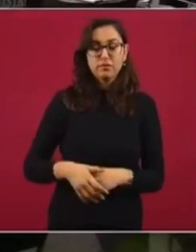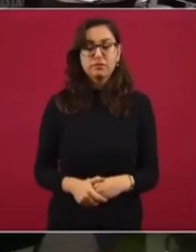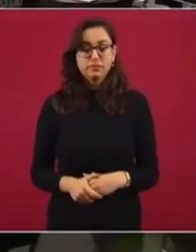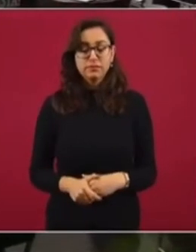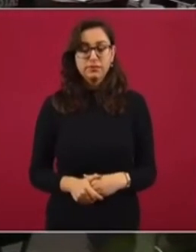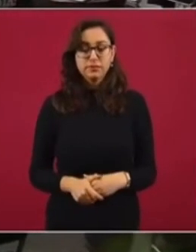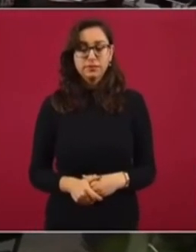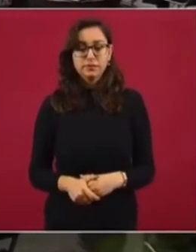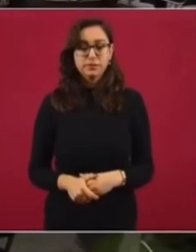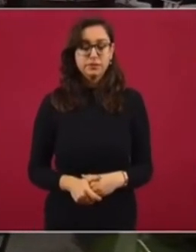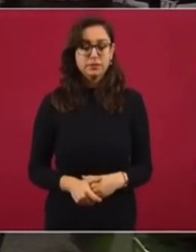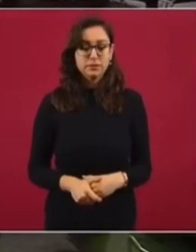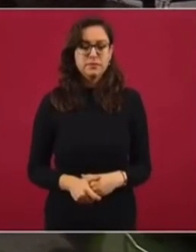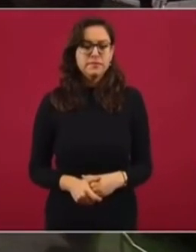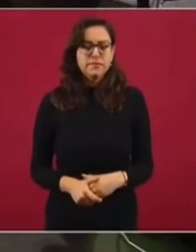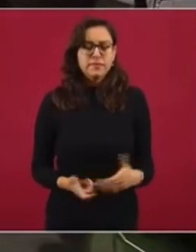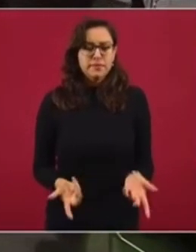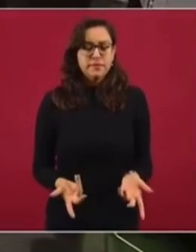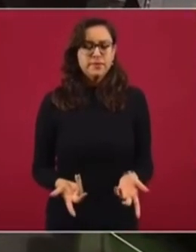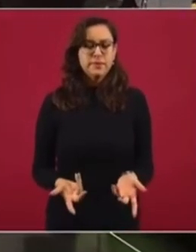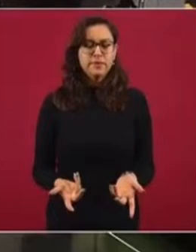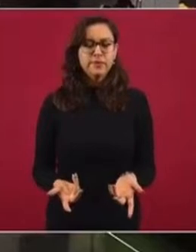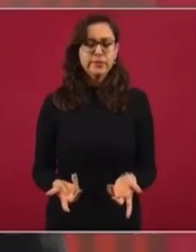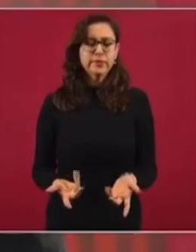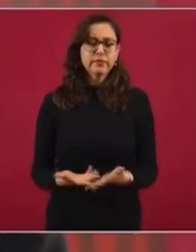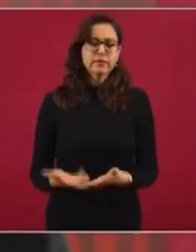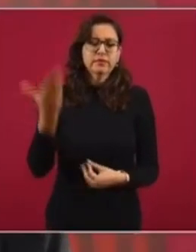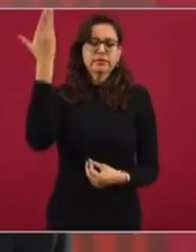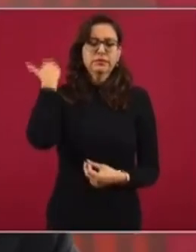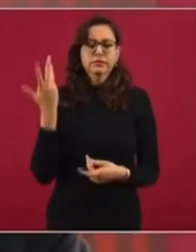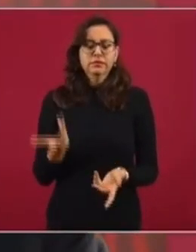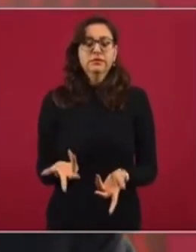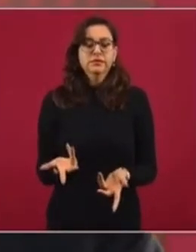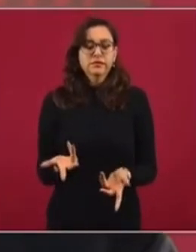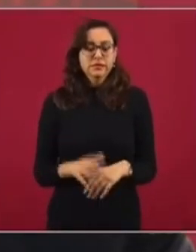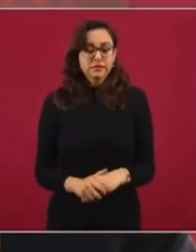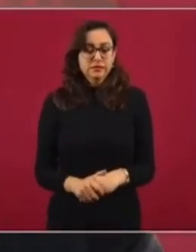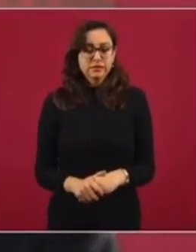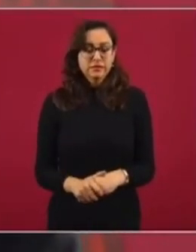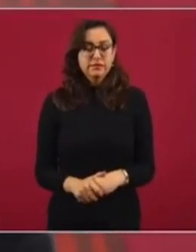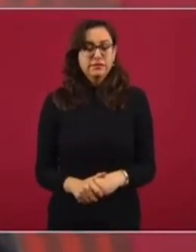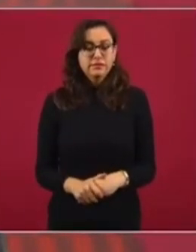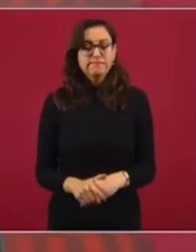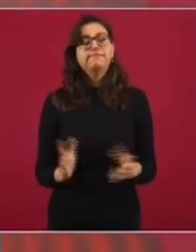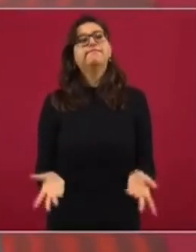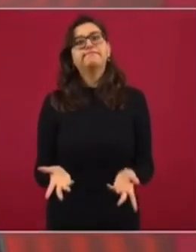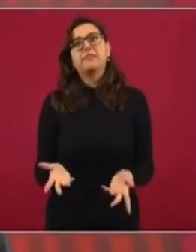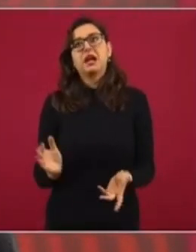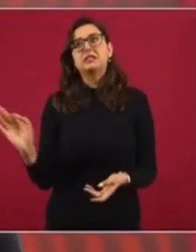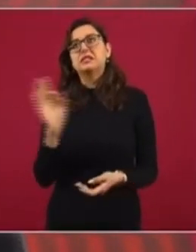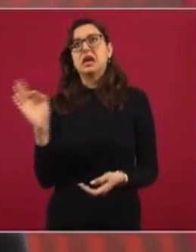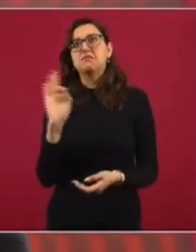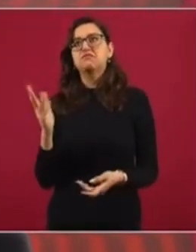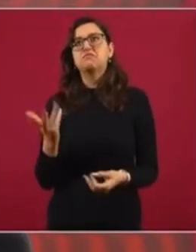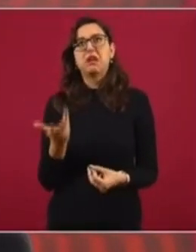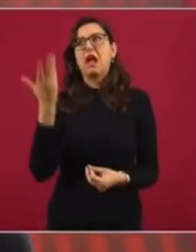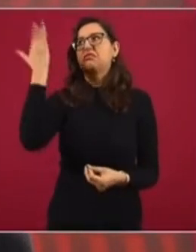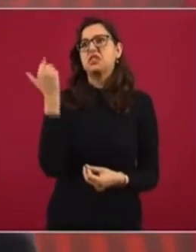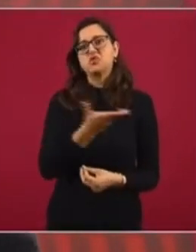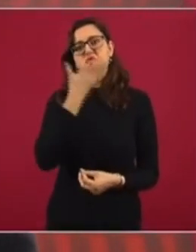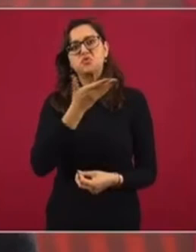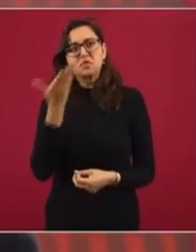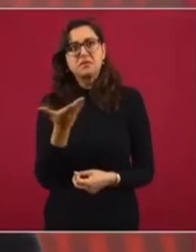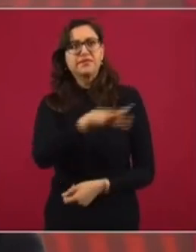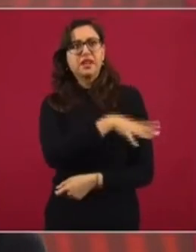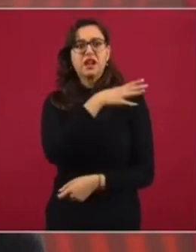Entonces, ¿qué se decía antes o qué se puede pensar? Ya, ahora que viene el general Cienfuegos, se